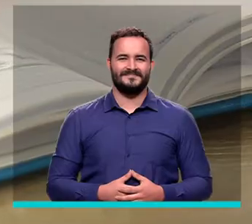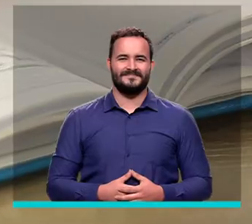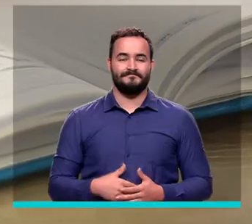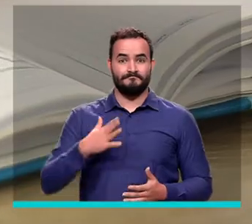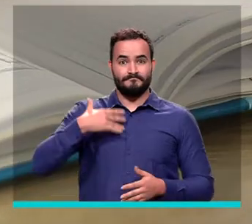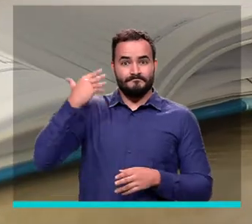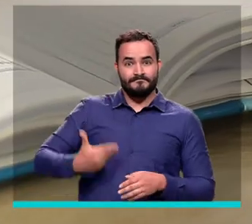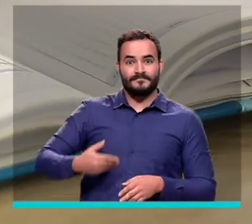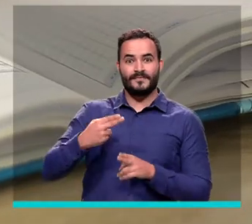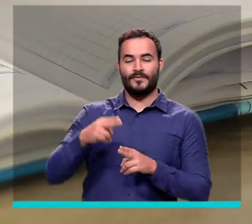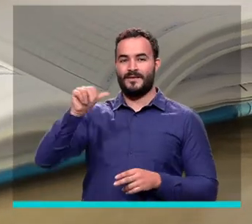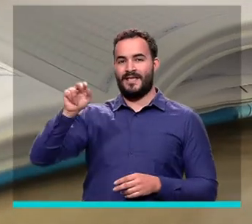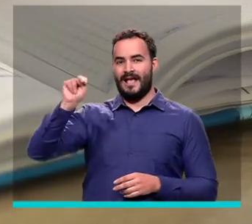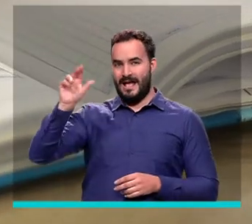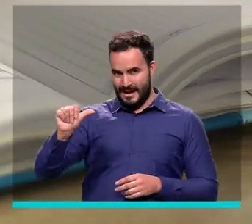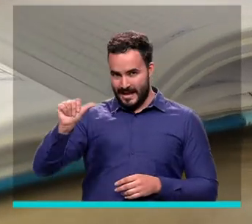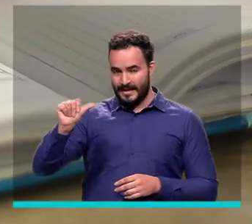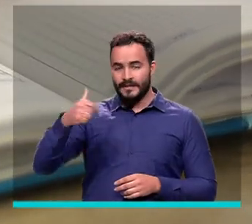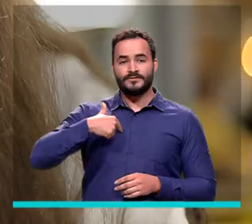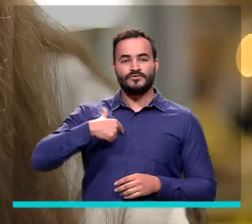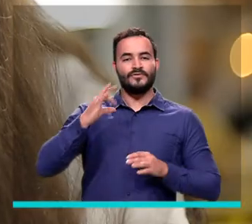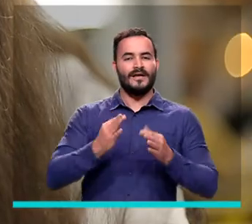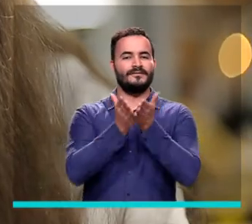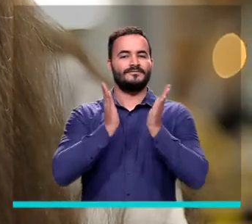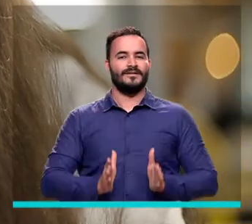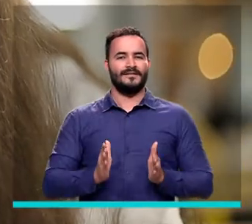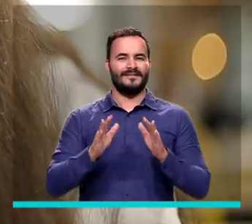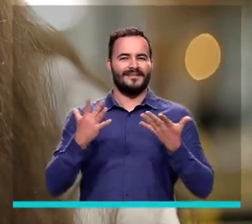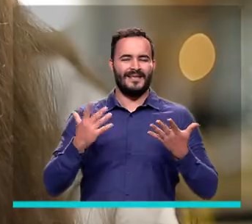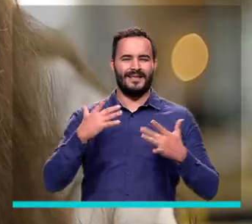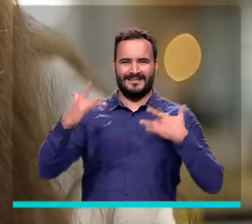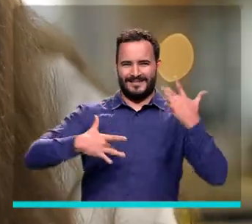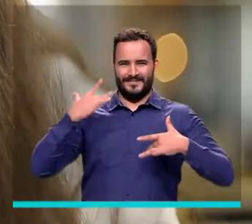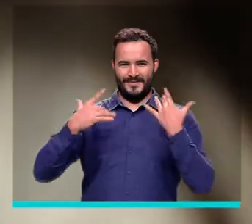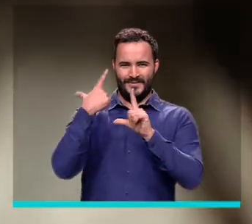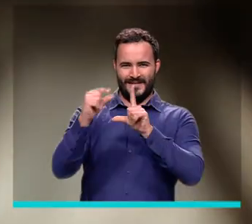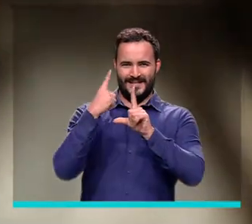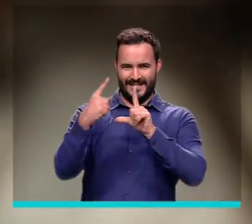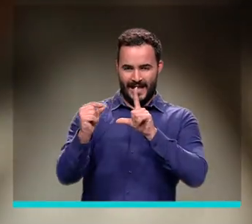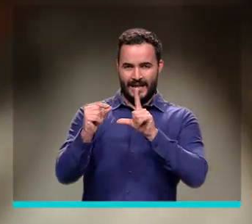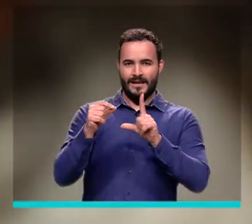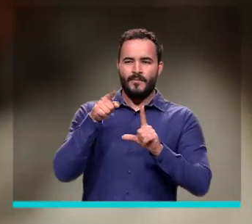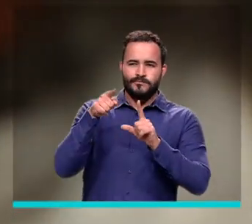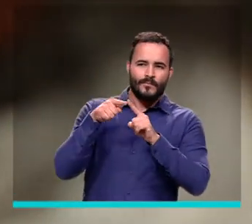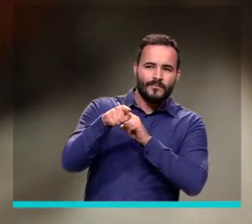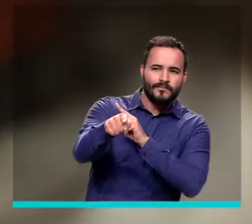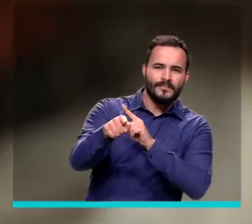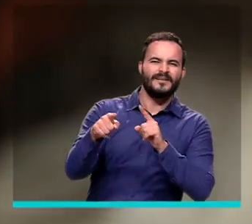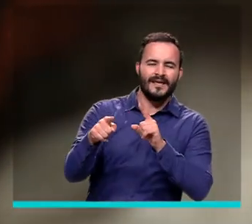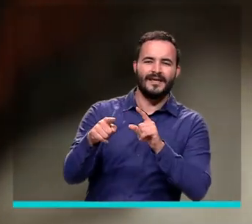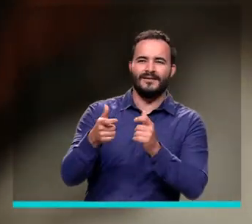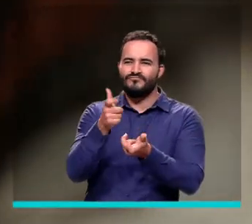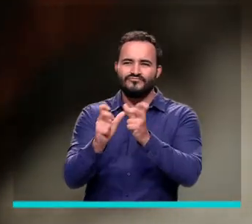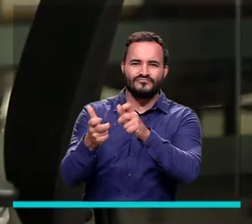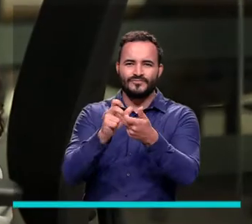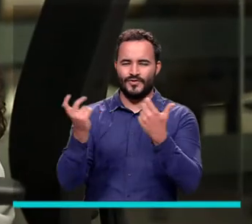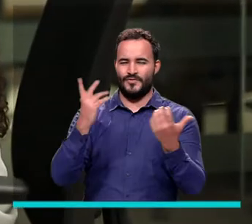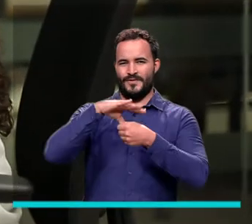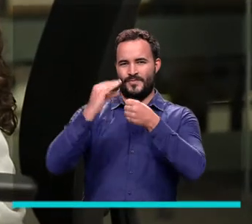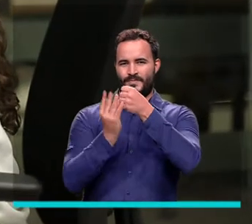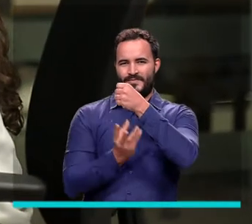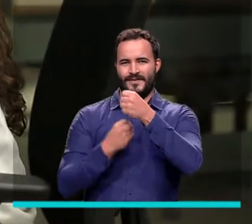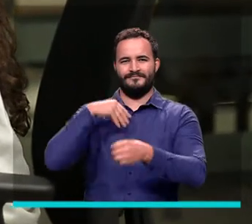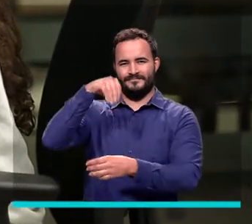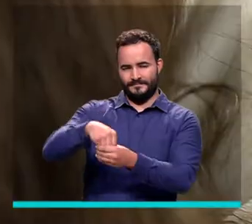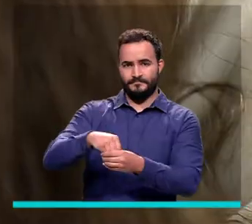Mi nombre es Ana Sofía Meléndez Rodríguez, soy estudiante de entretenimiento digital de la línea videojuegos en la UPB. ¿Qué quiere